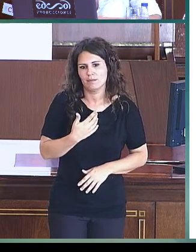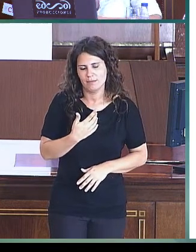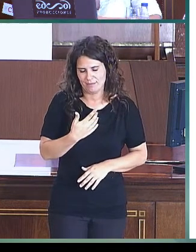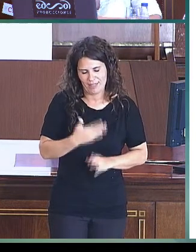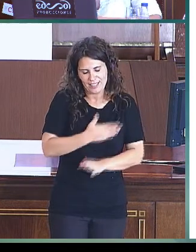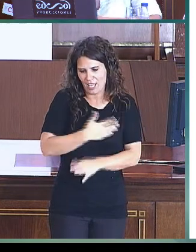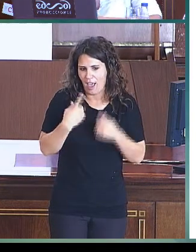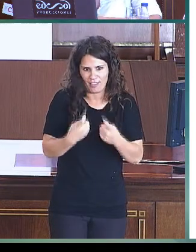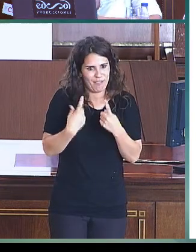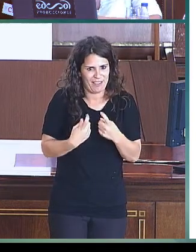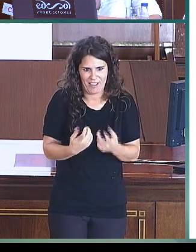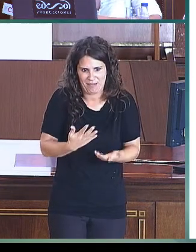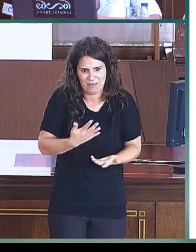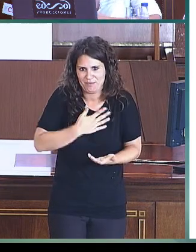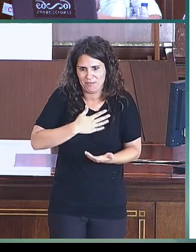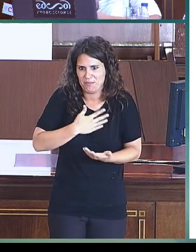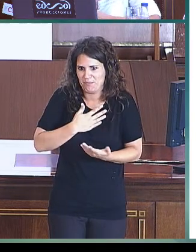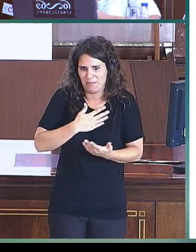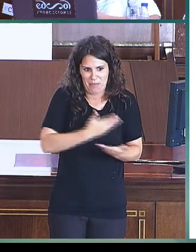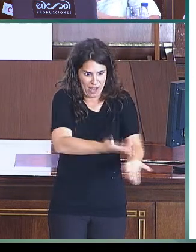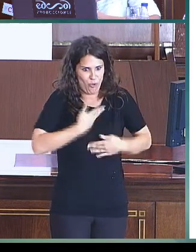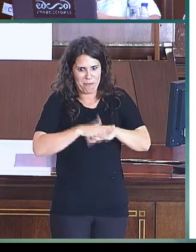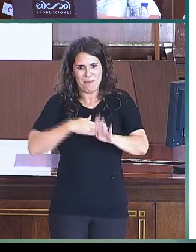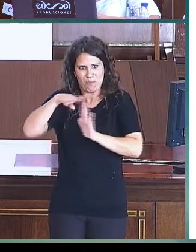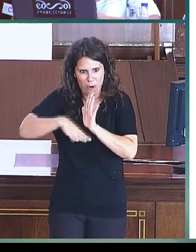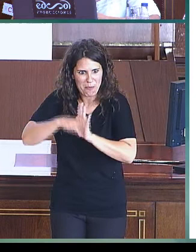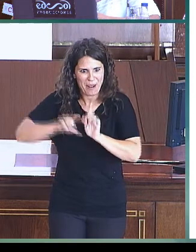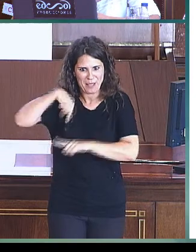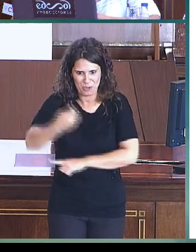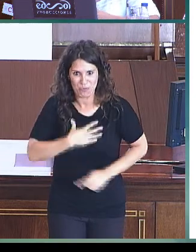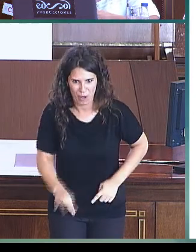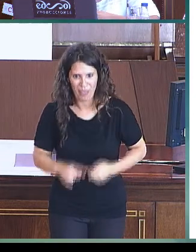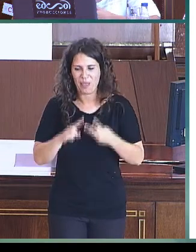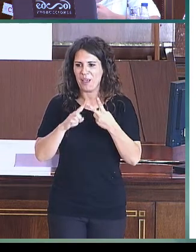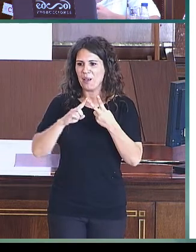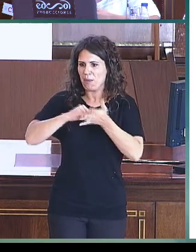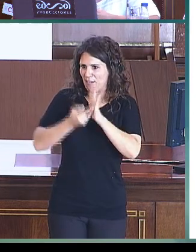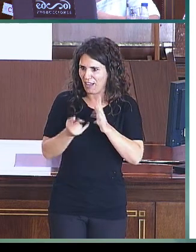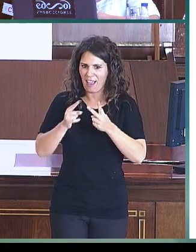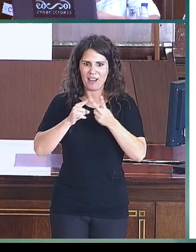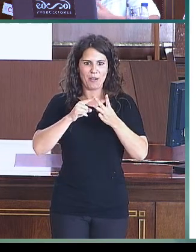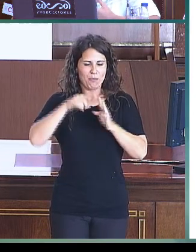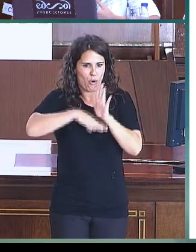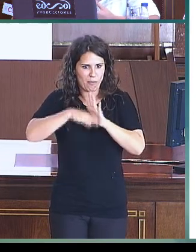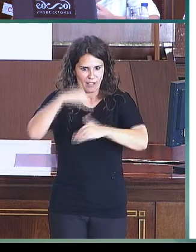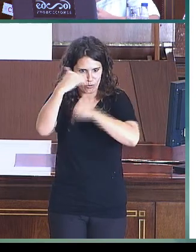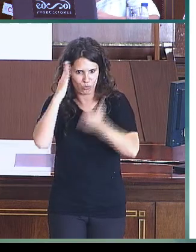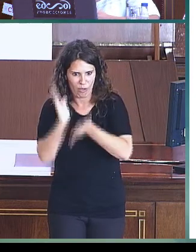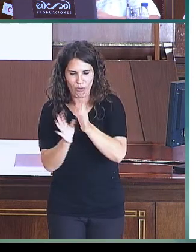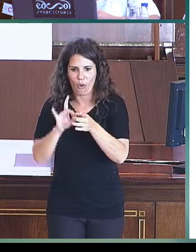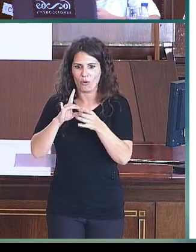para nosotros a la hora de programar o planificar programas de actuación, intervenciones